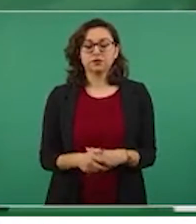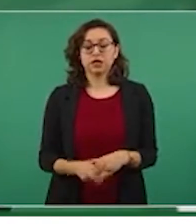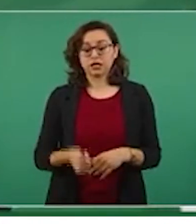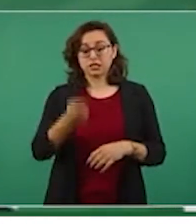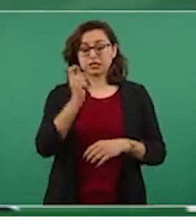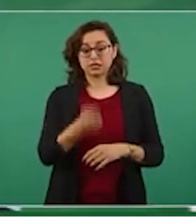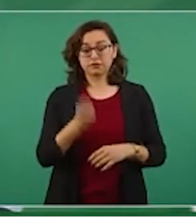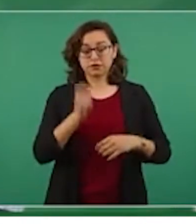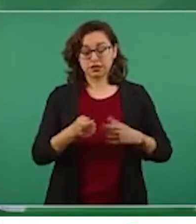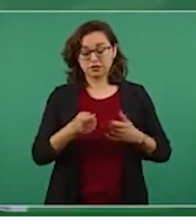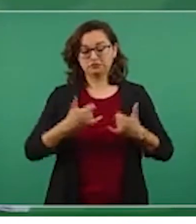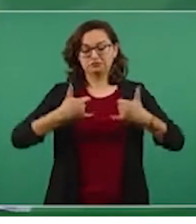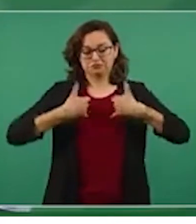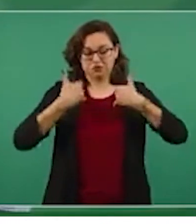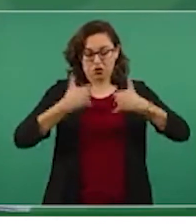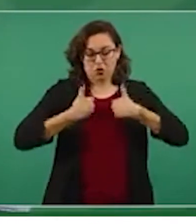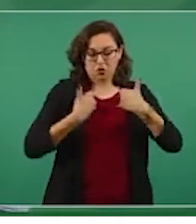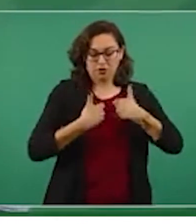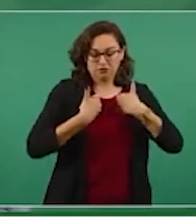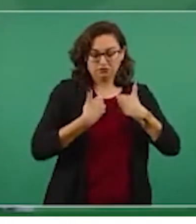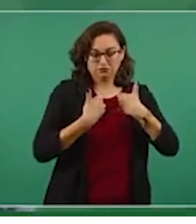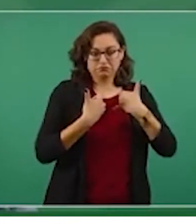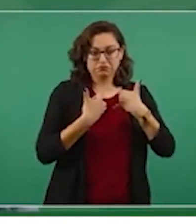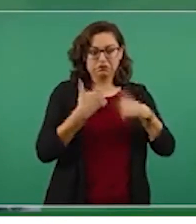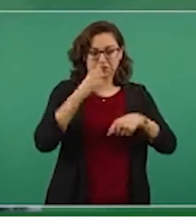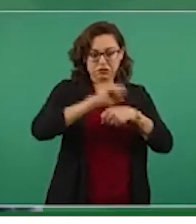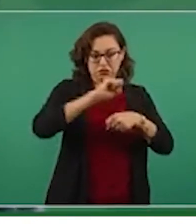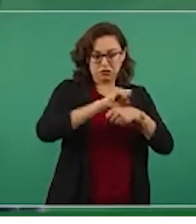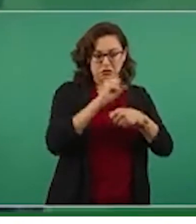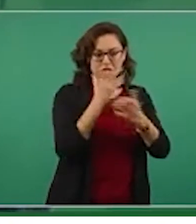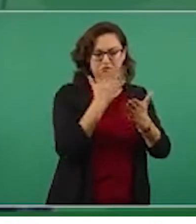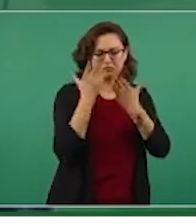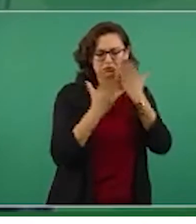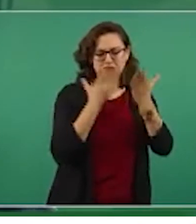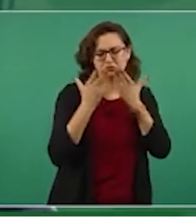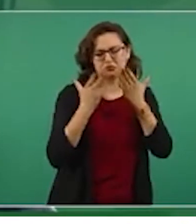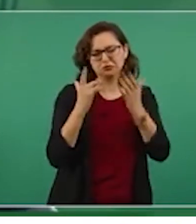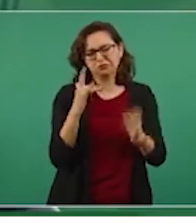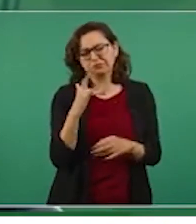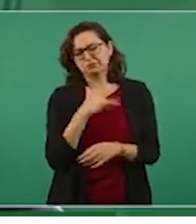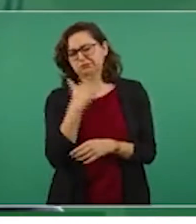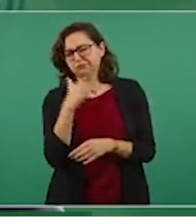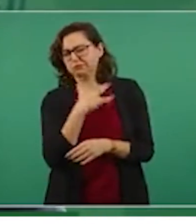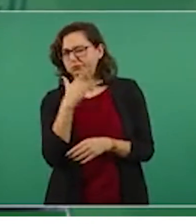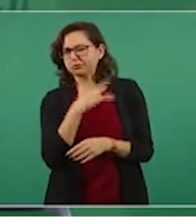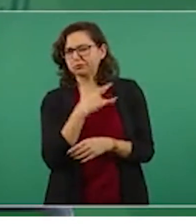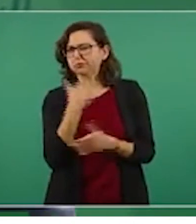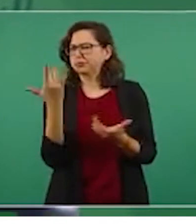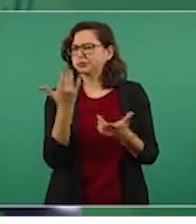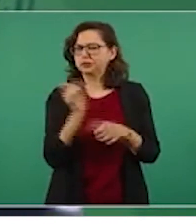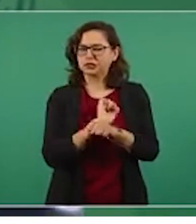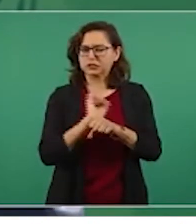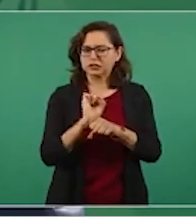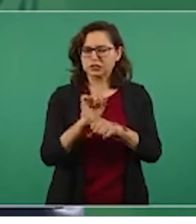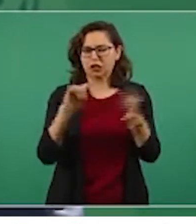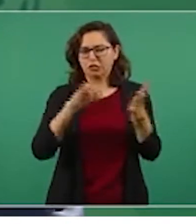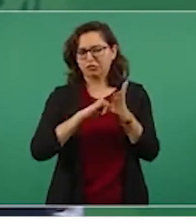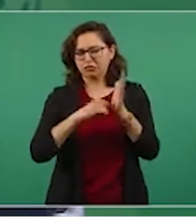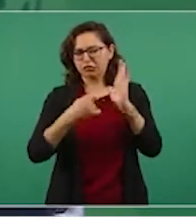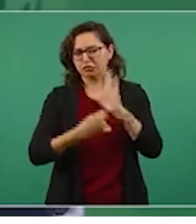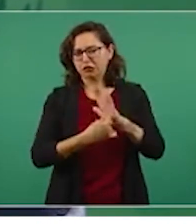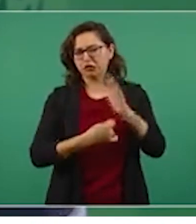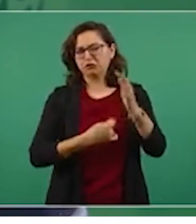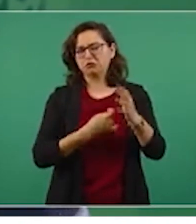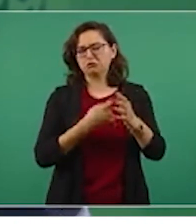puedan optar por esta carrera técnica dedicada al